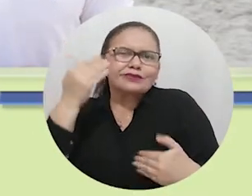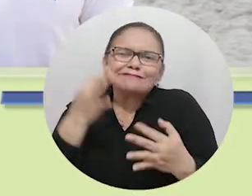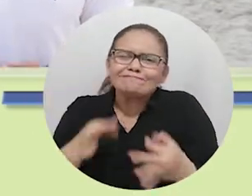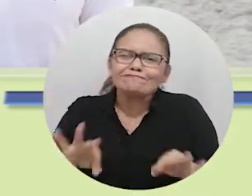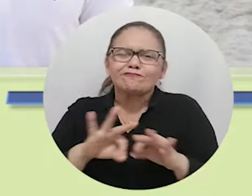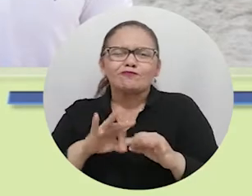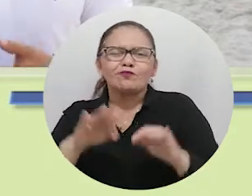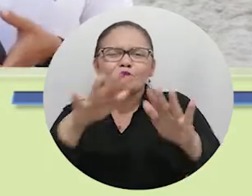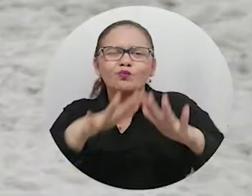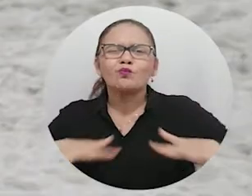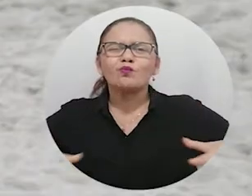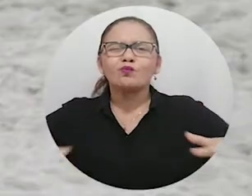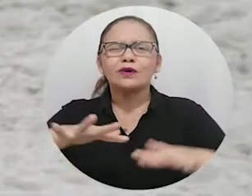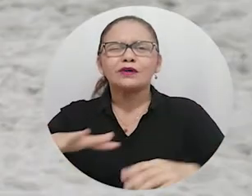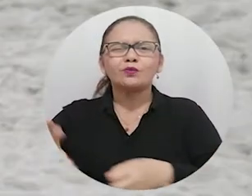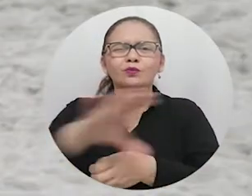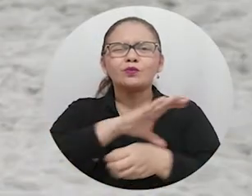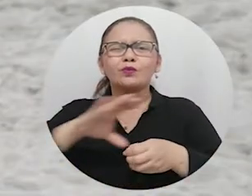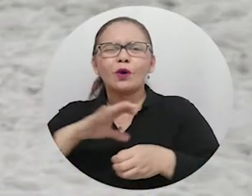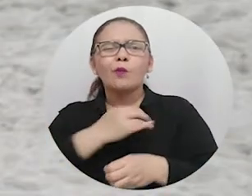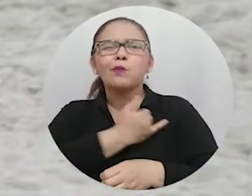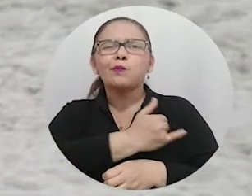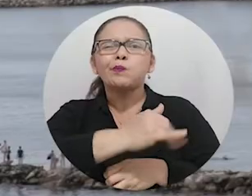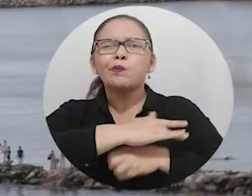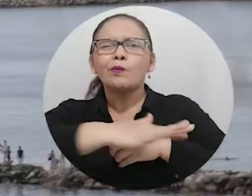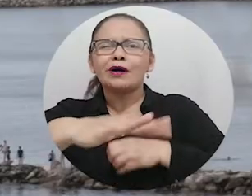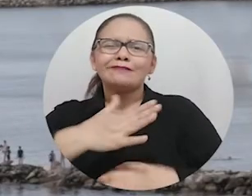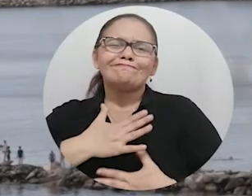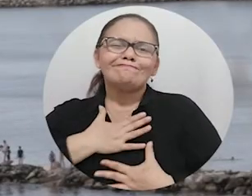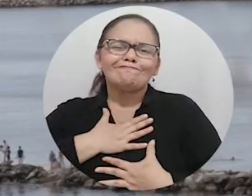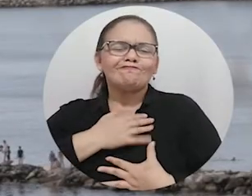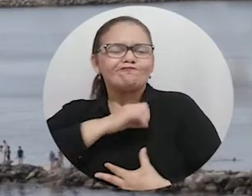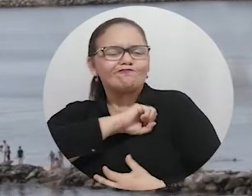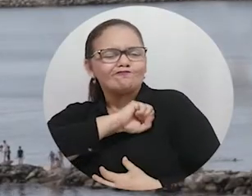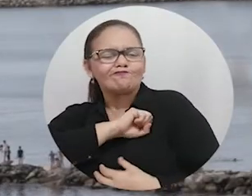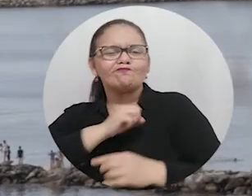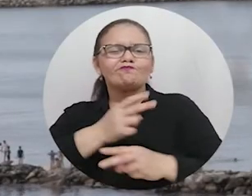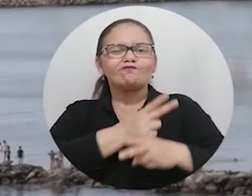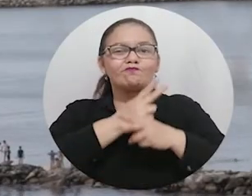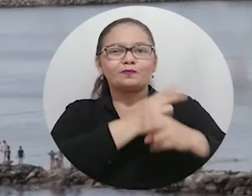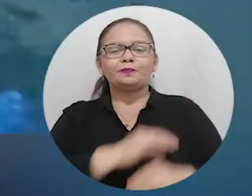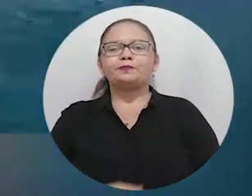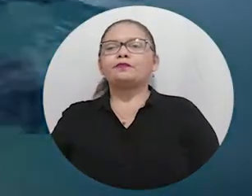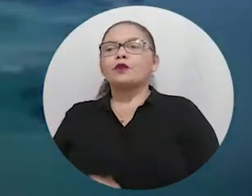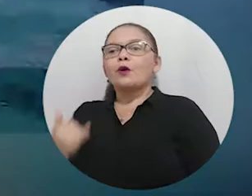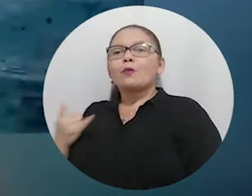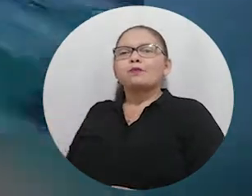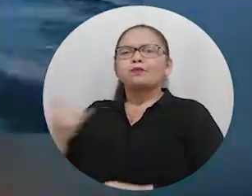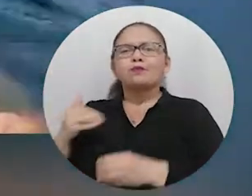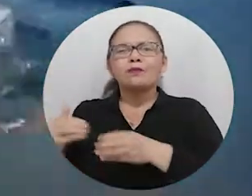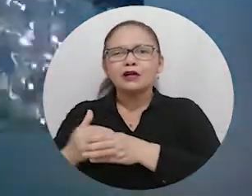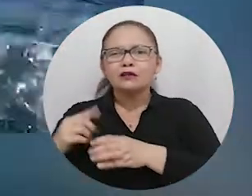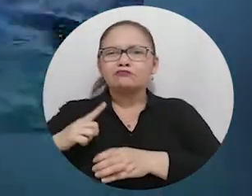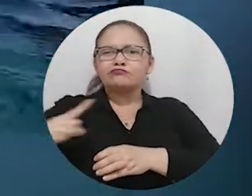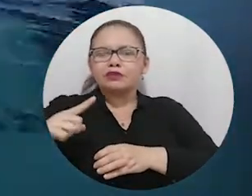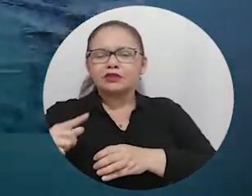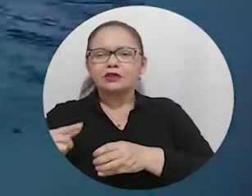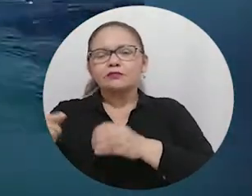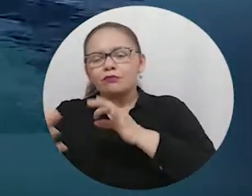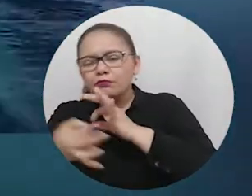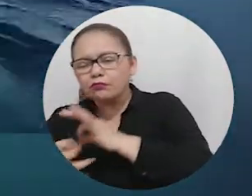tener ese amor propio por nuestra ciudad, por nuestras playas. La jornada fue organizada por la Asociación de Estudiantes de Biología,